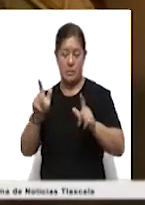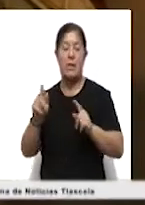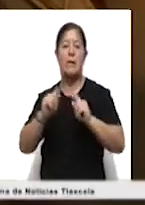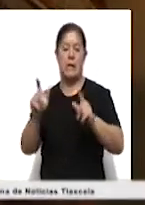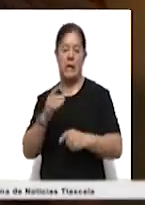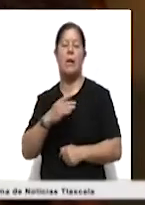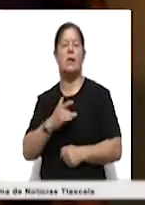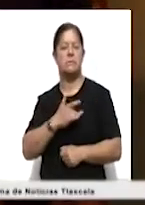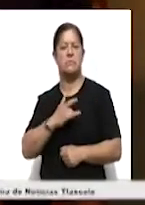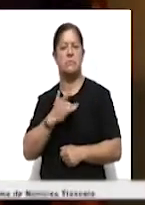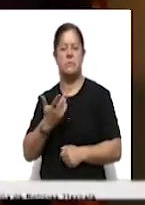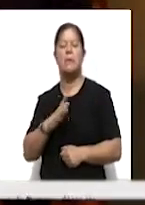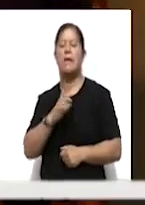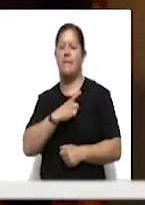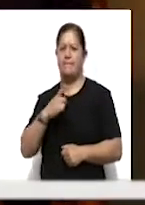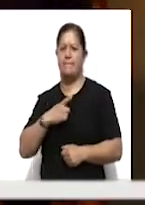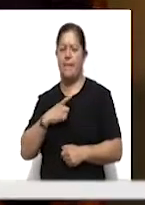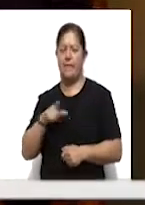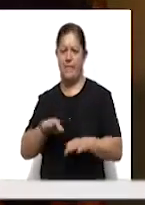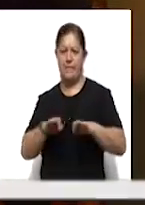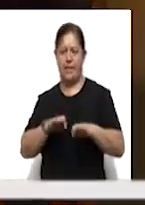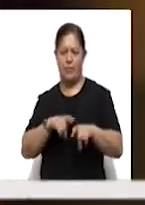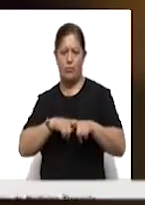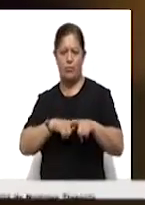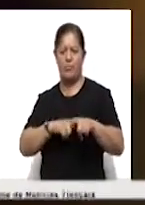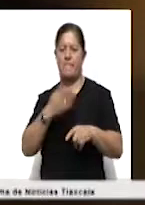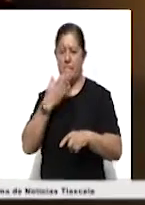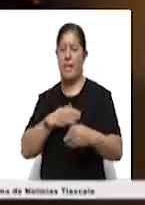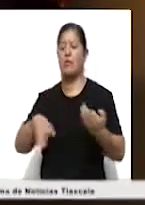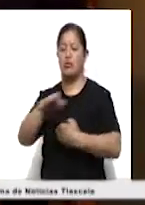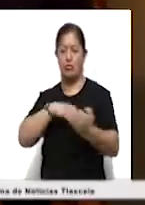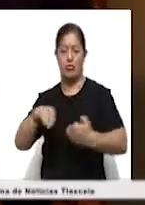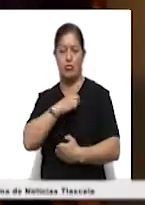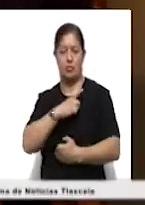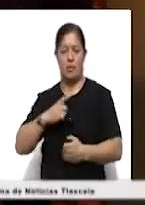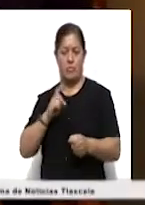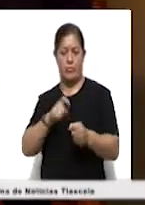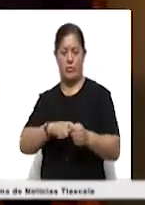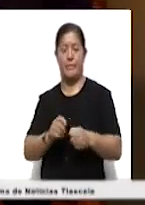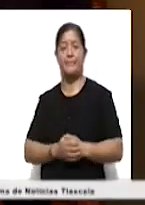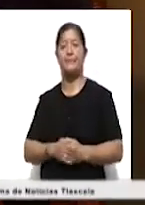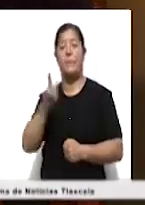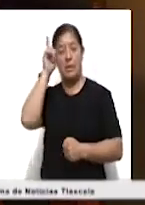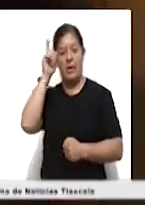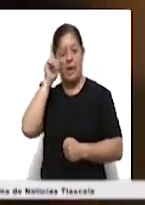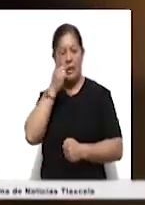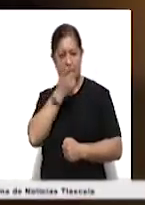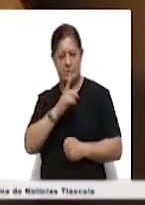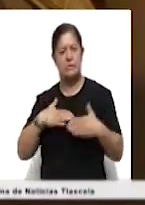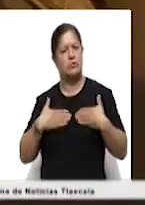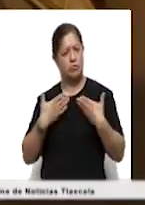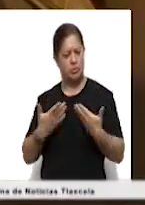gobernanza y la tenemos que construir entre todos, señaló. Durante su intervención, Cuellar Cisneros confió en que haya diálogo